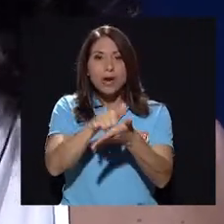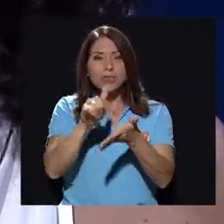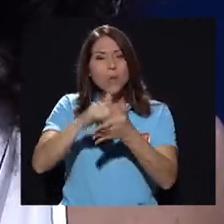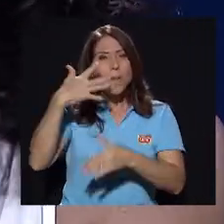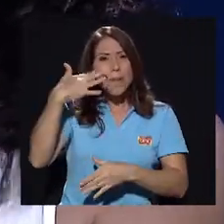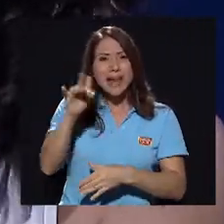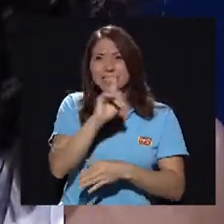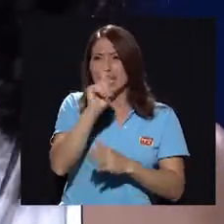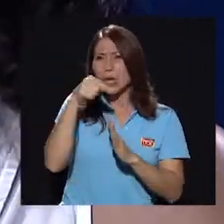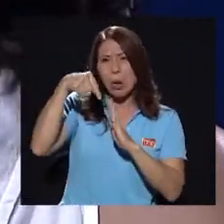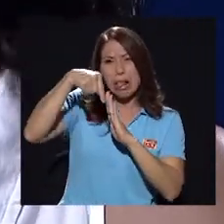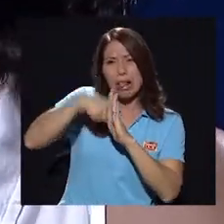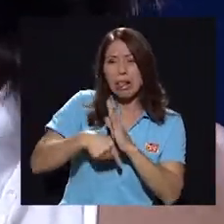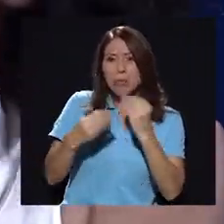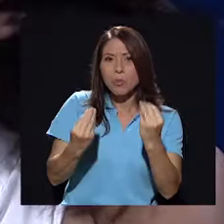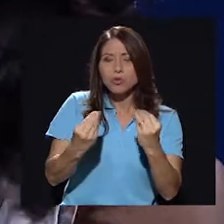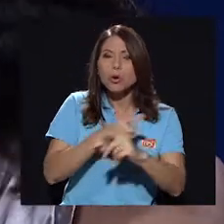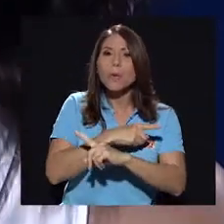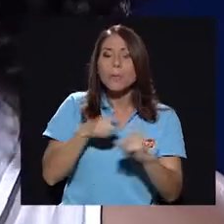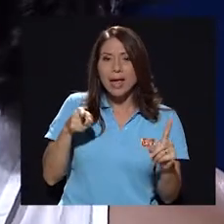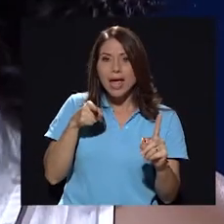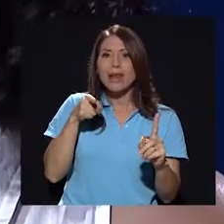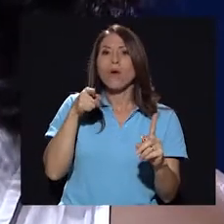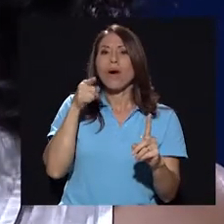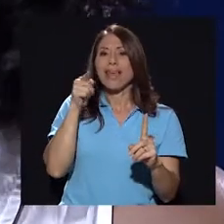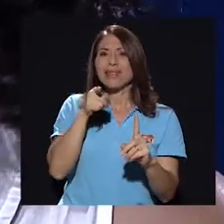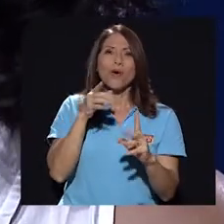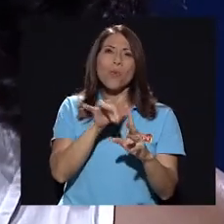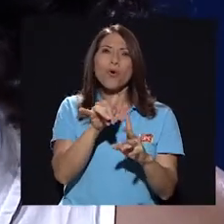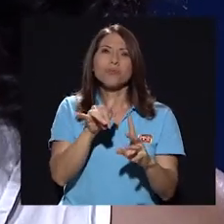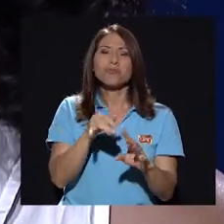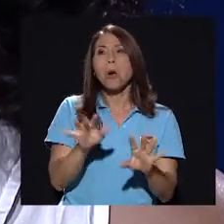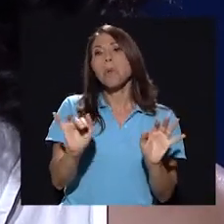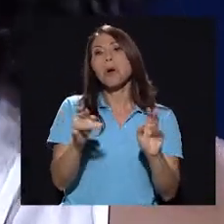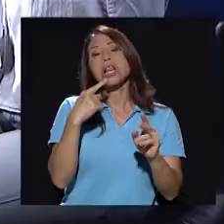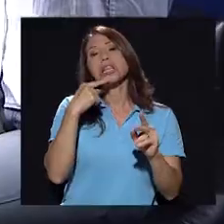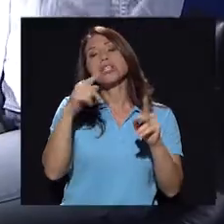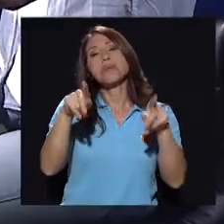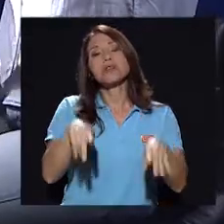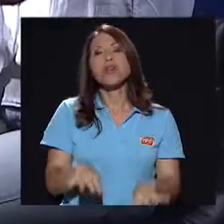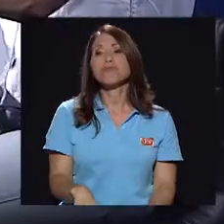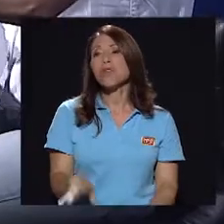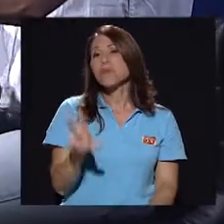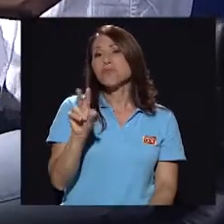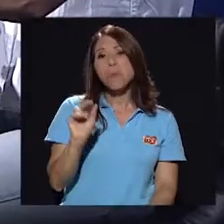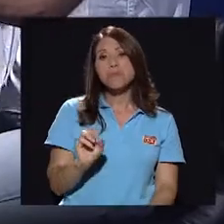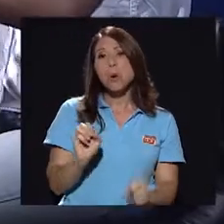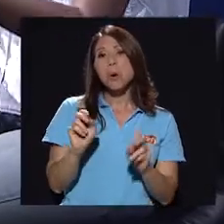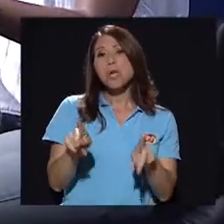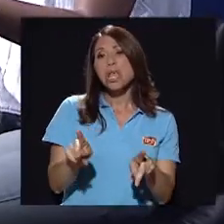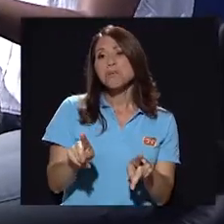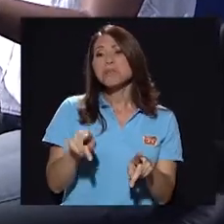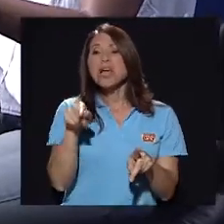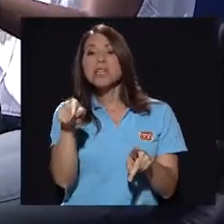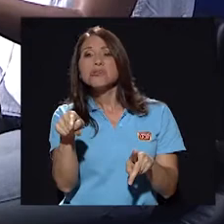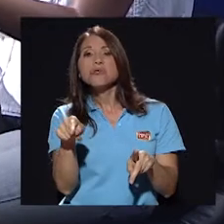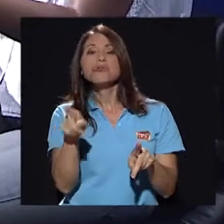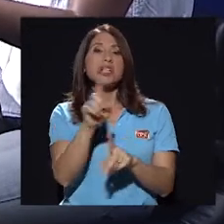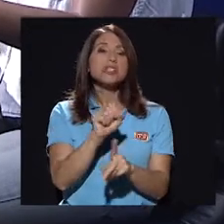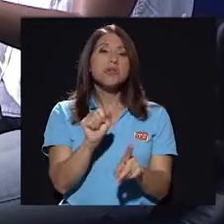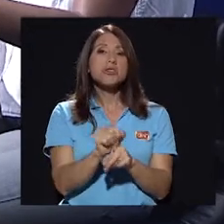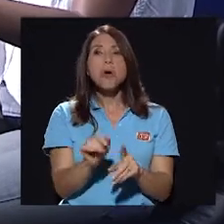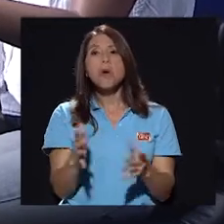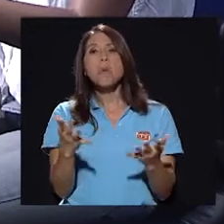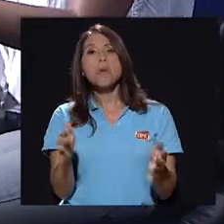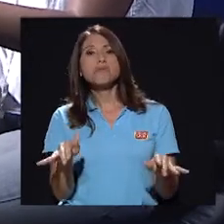como que no se ahonda mucho, pero es porque se toca desde ahí, como desde, no, ok, está esta situación, que es una situación como heavy,